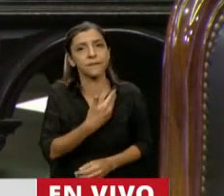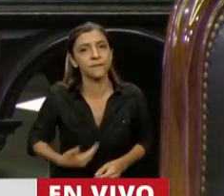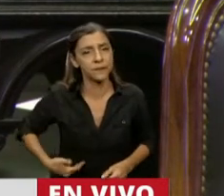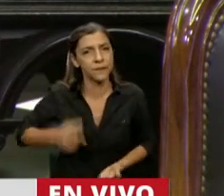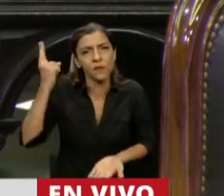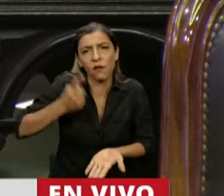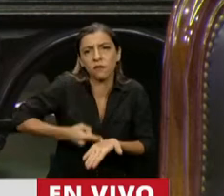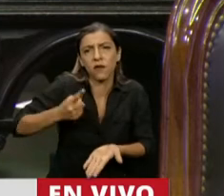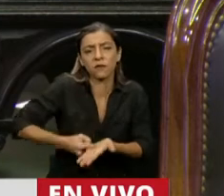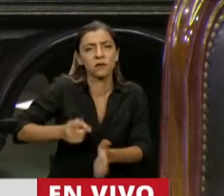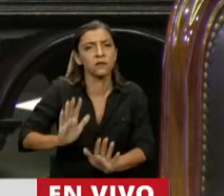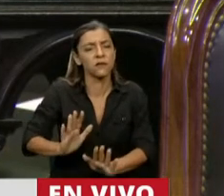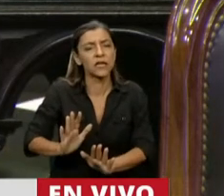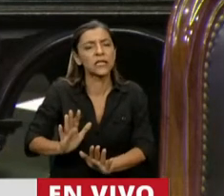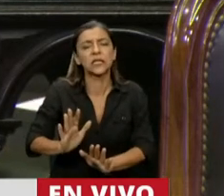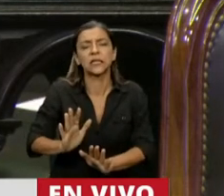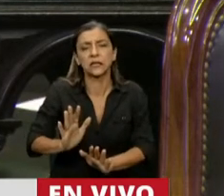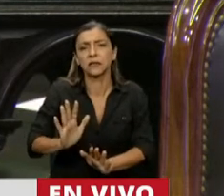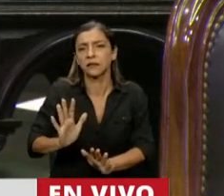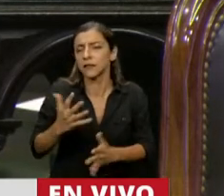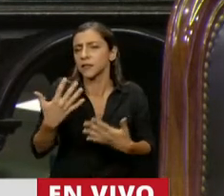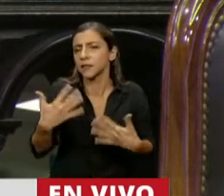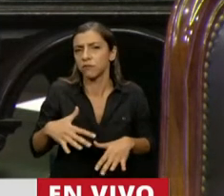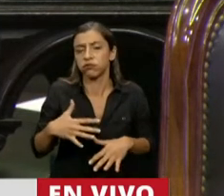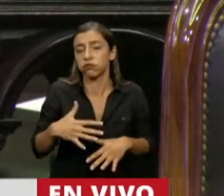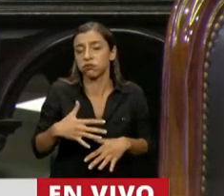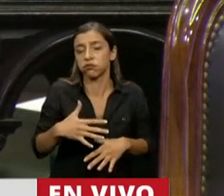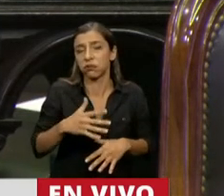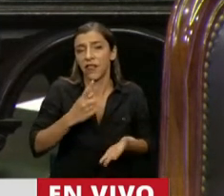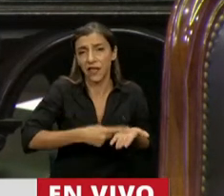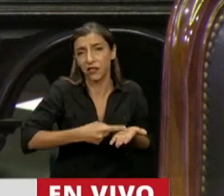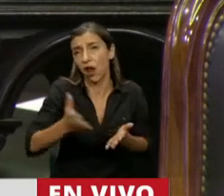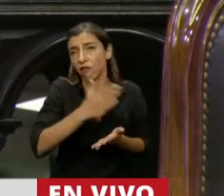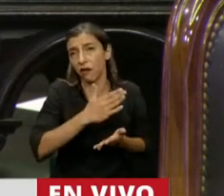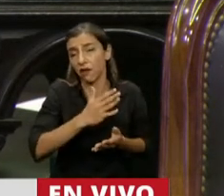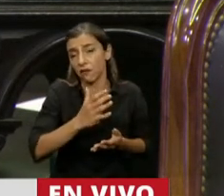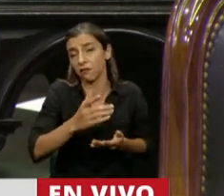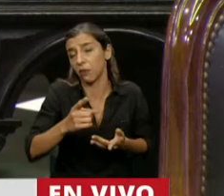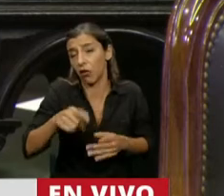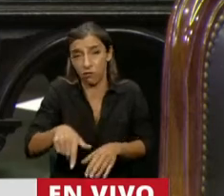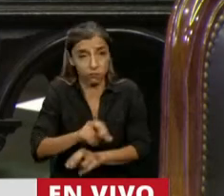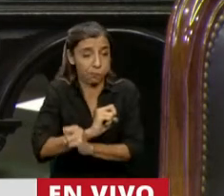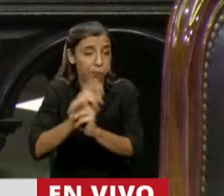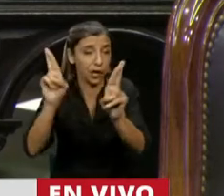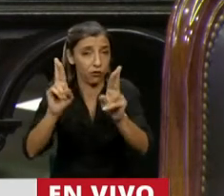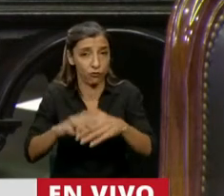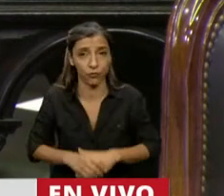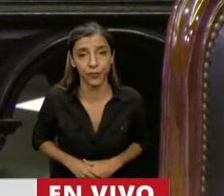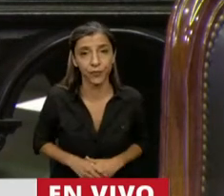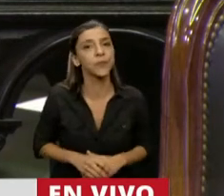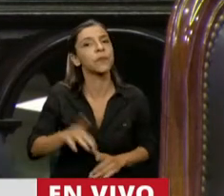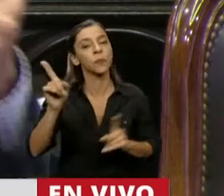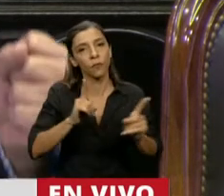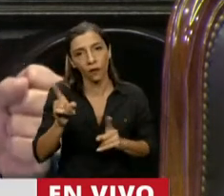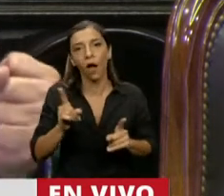muy difíciles y arteras y esta tal vez es de las peores. Acá se ha dicho, se ha buscado explicación,